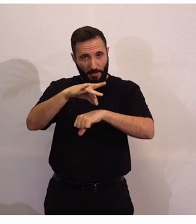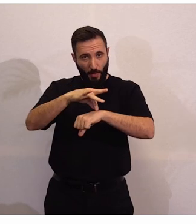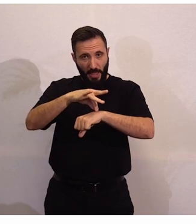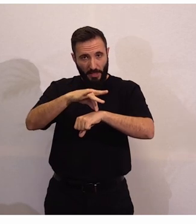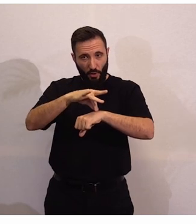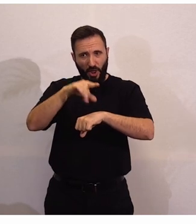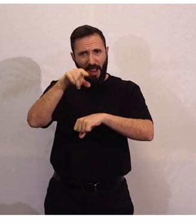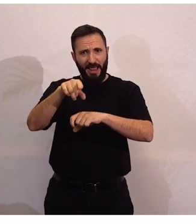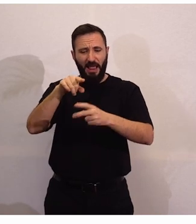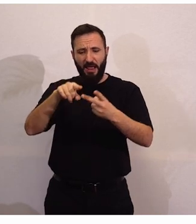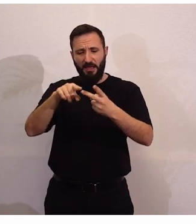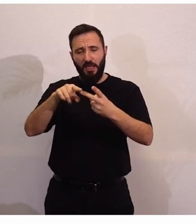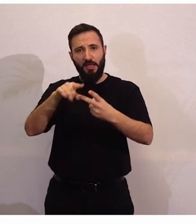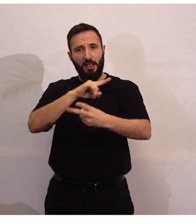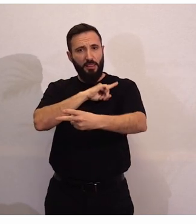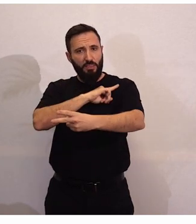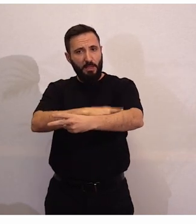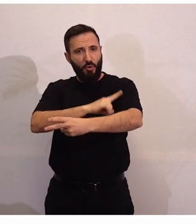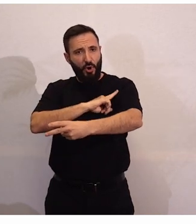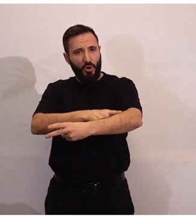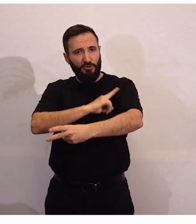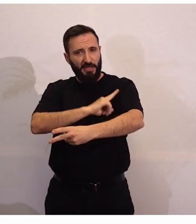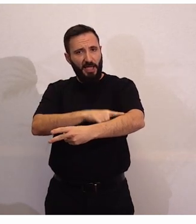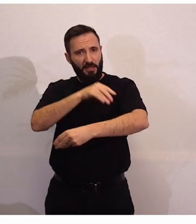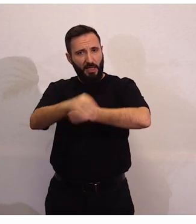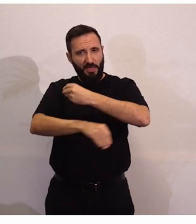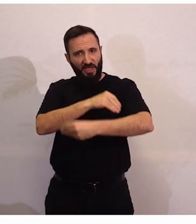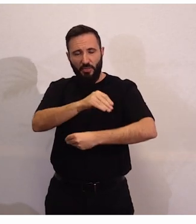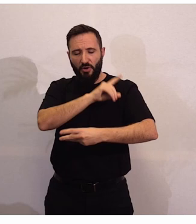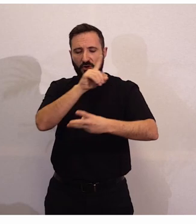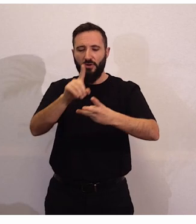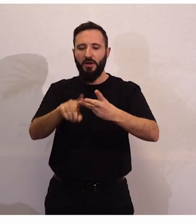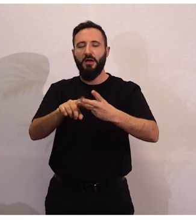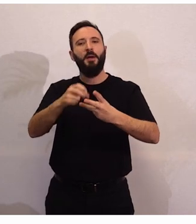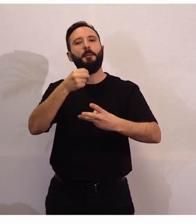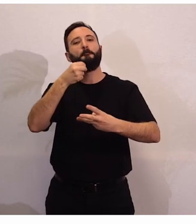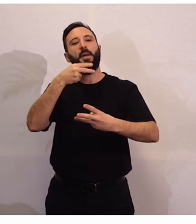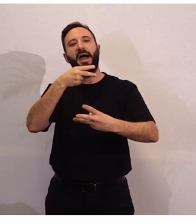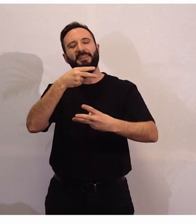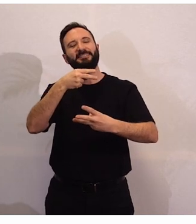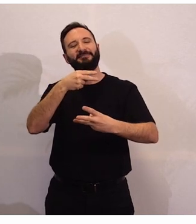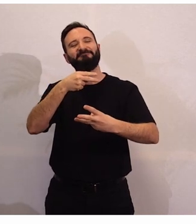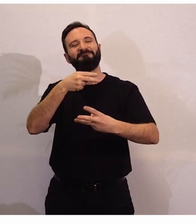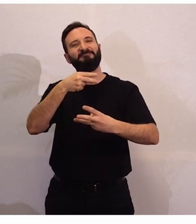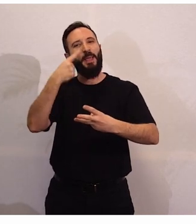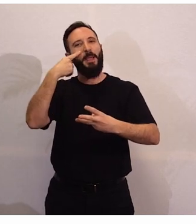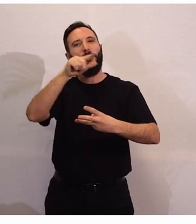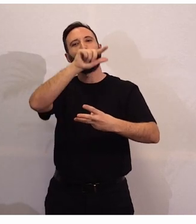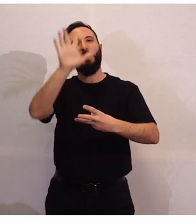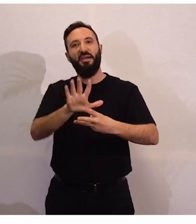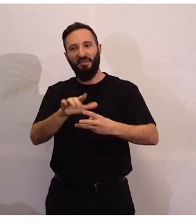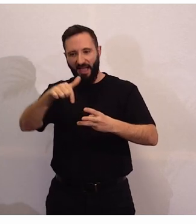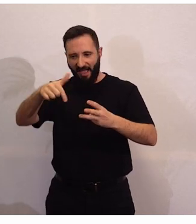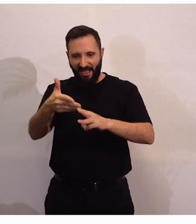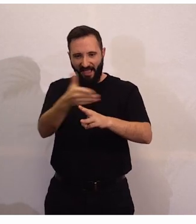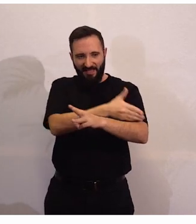haciendo deporte en el bar, que aunque parezca que no había bar,